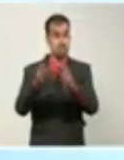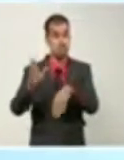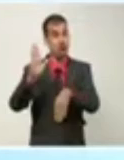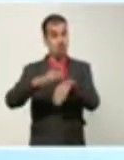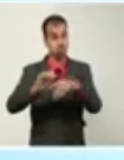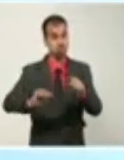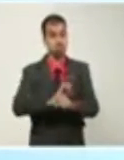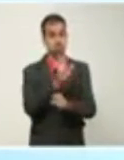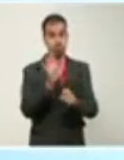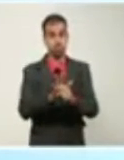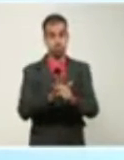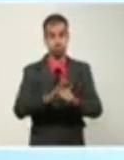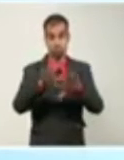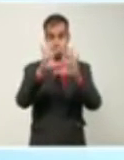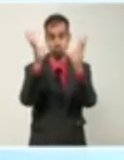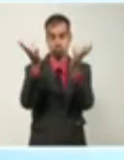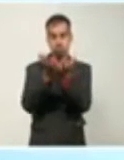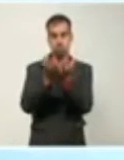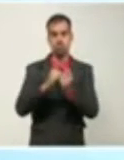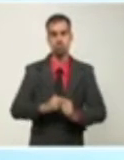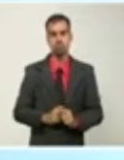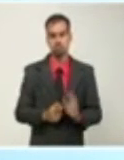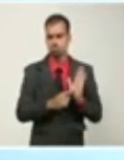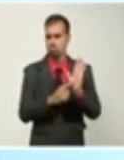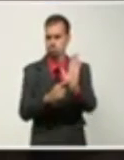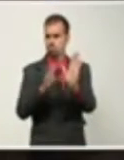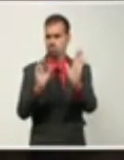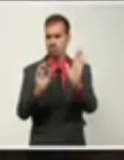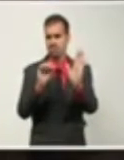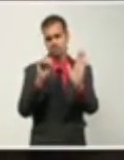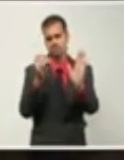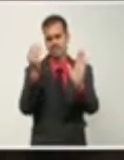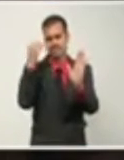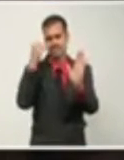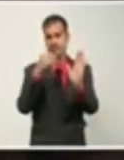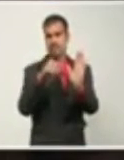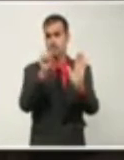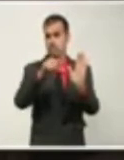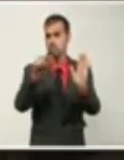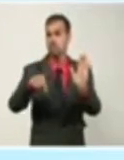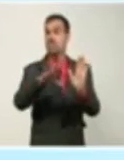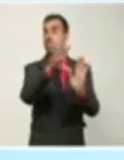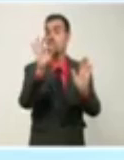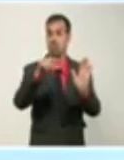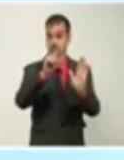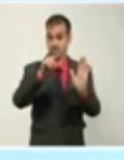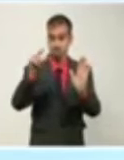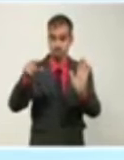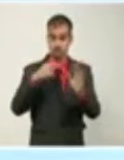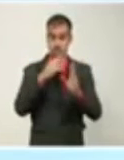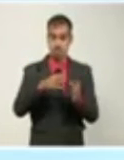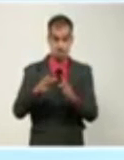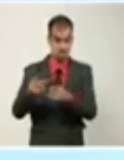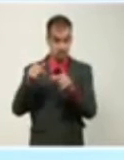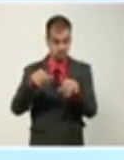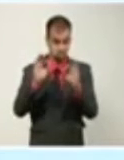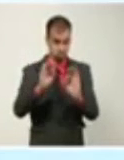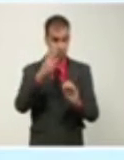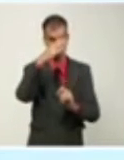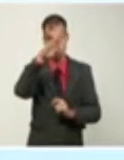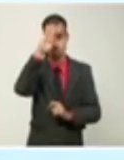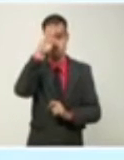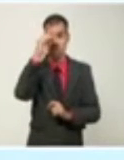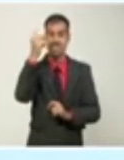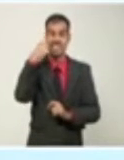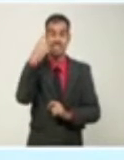ese sentido, fue presentado un estudio a 50 fallecidos con la COVID-19 en Cuba que evidencia los graves daños del virus a los